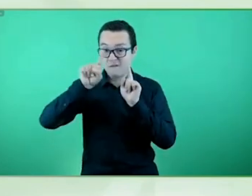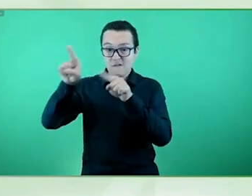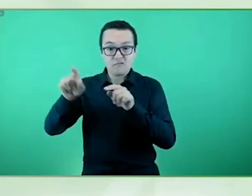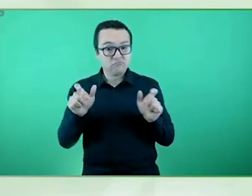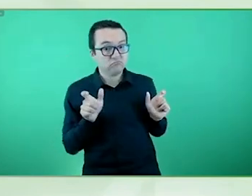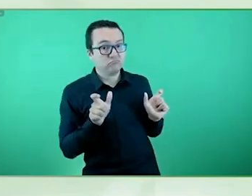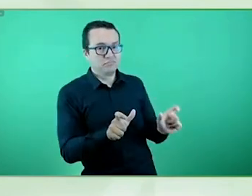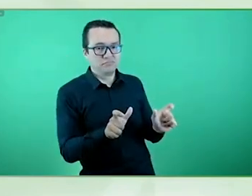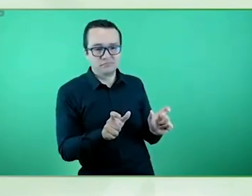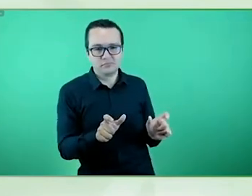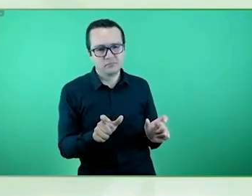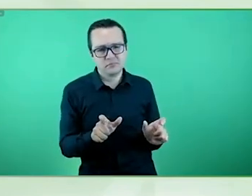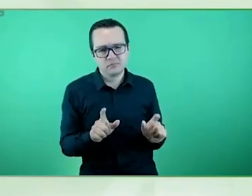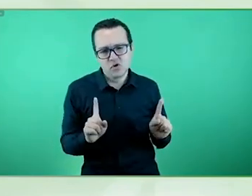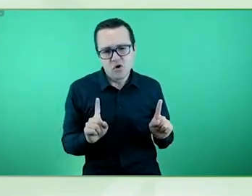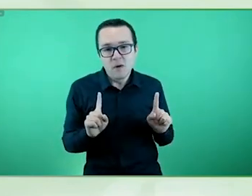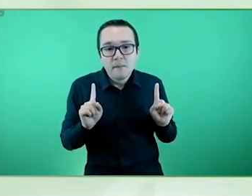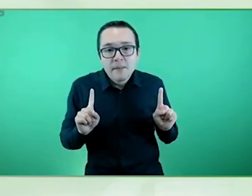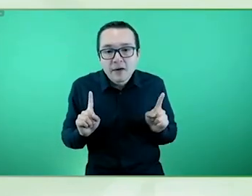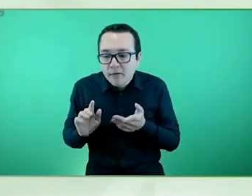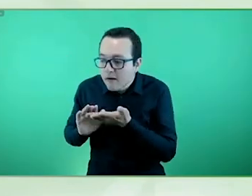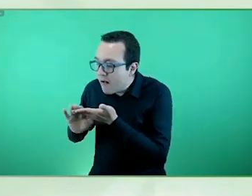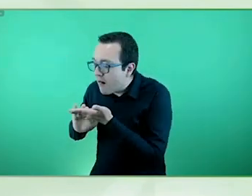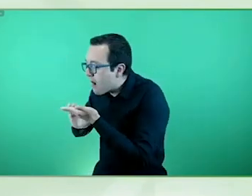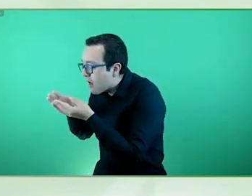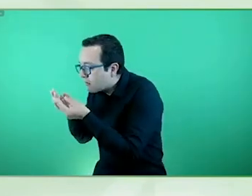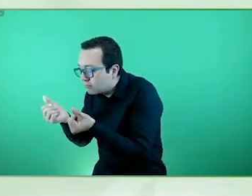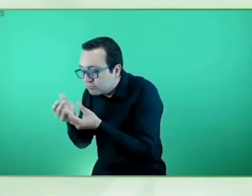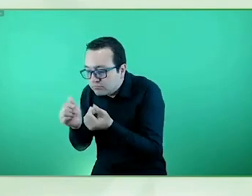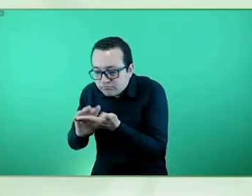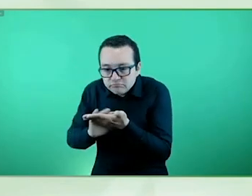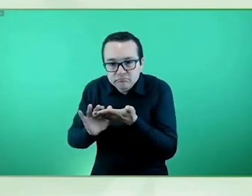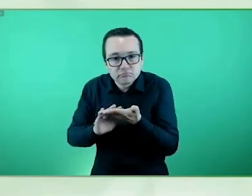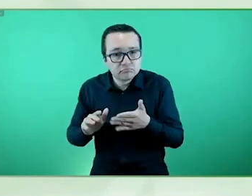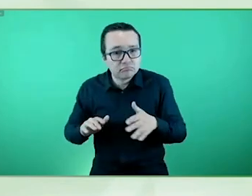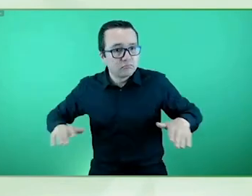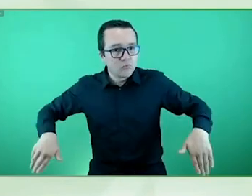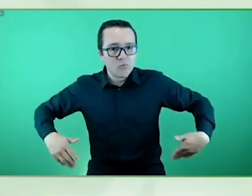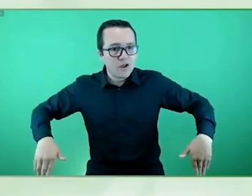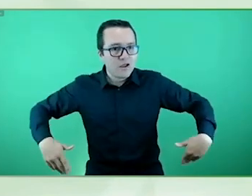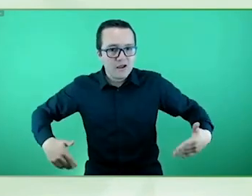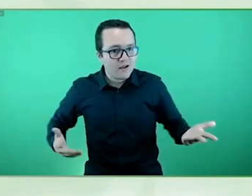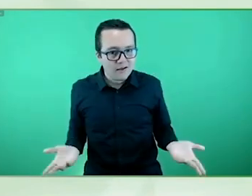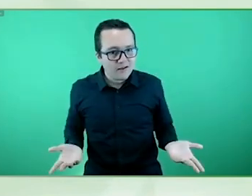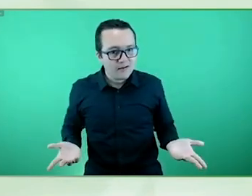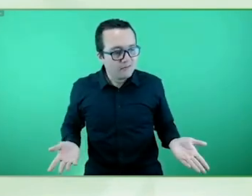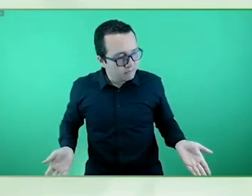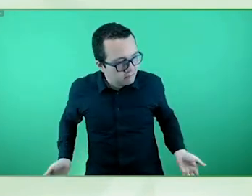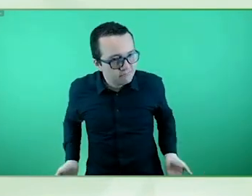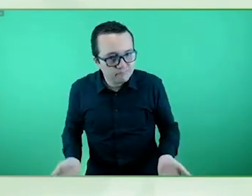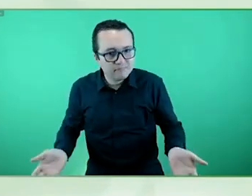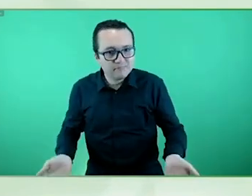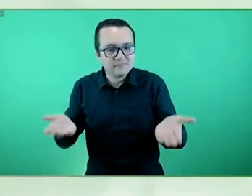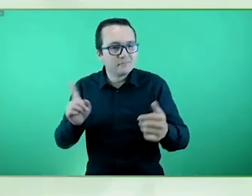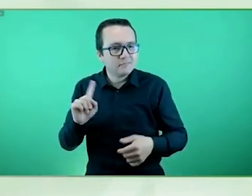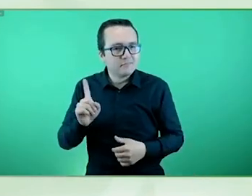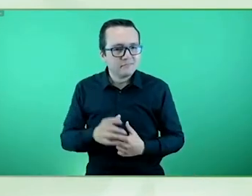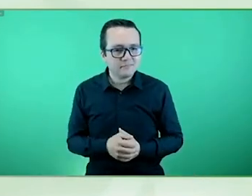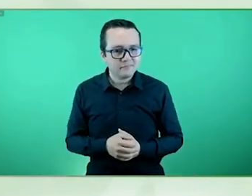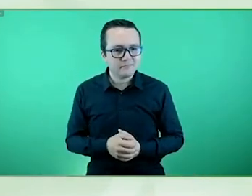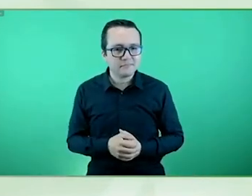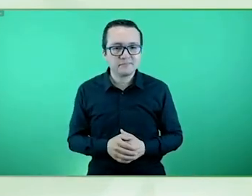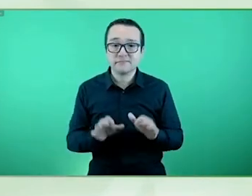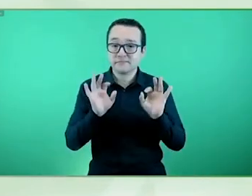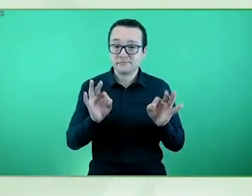no hay ninguna medida para promover y facilitar estas opciones hay una tercera